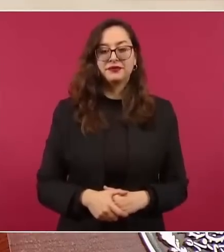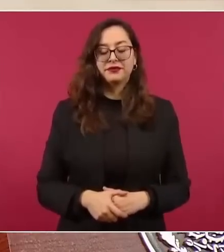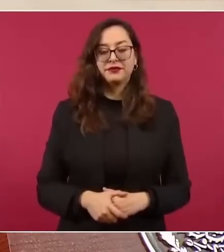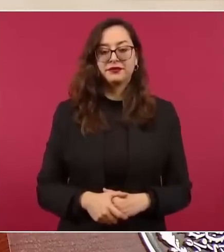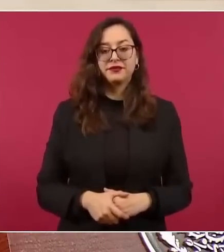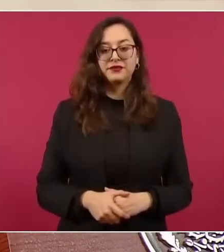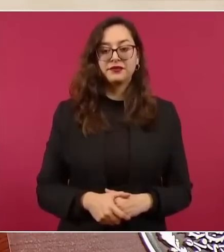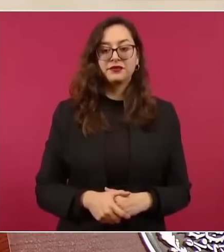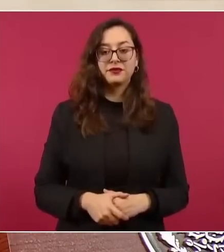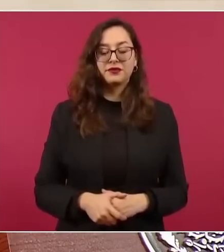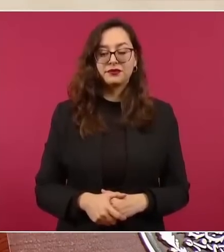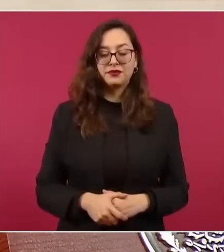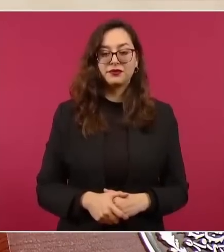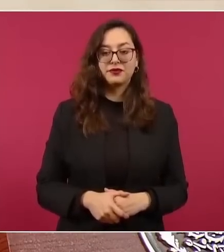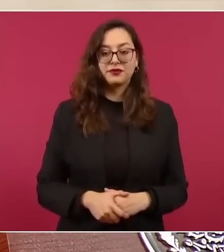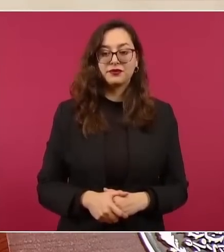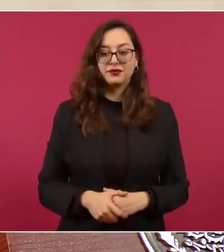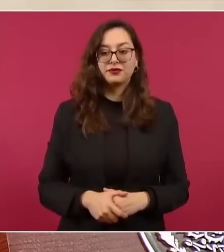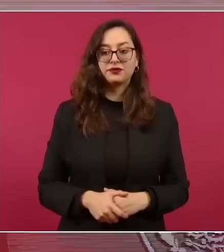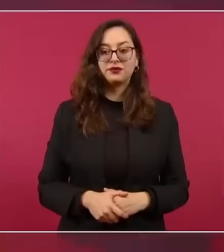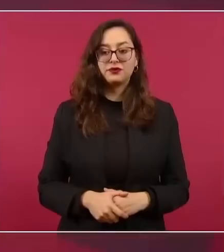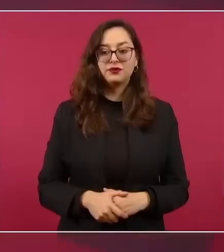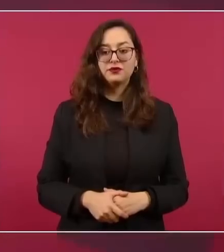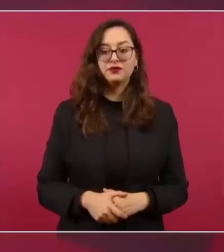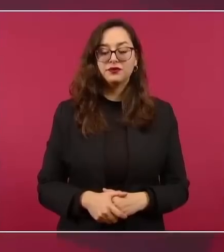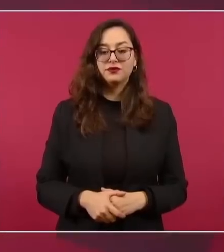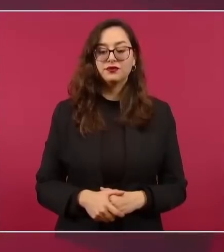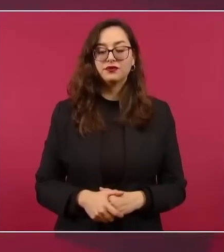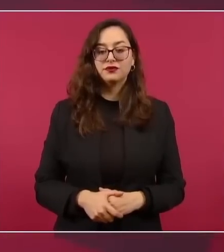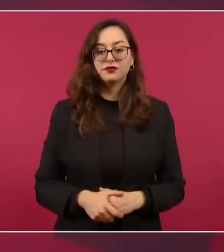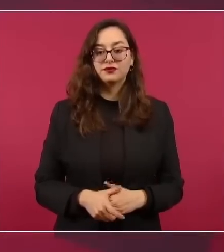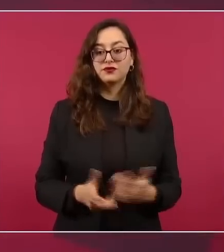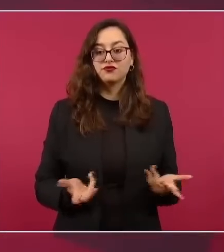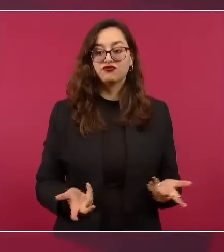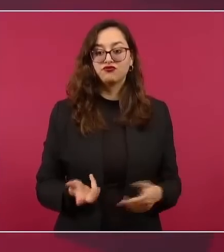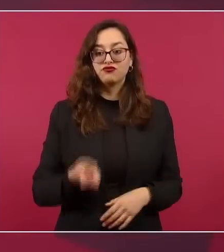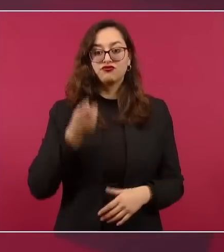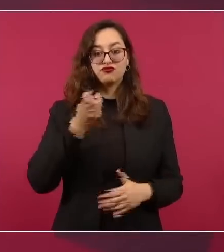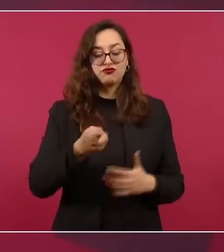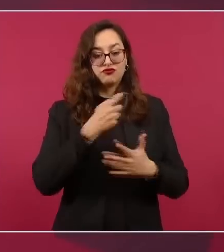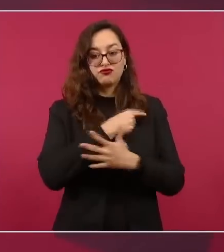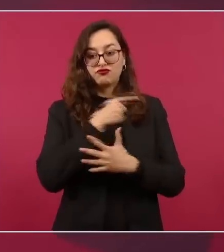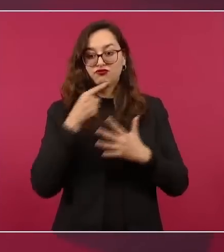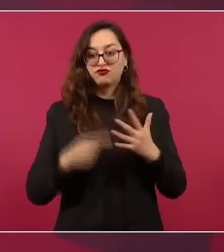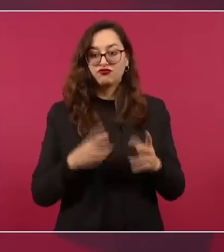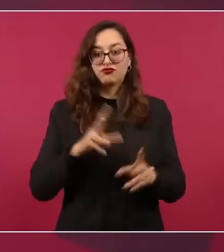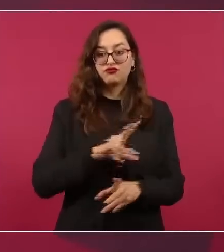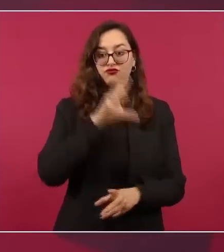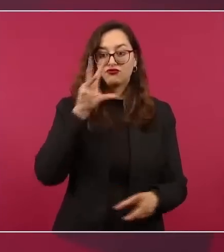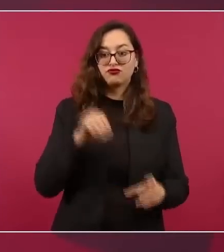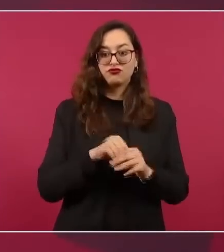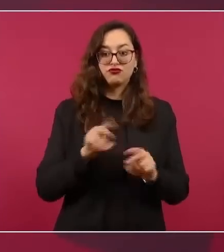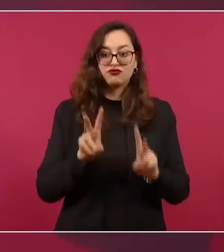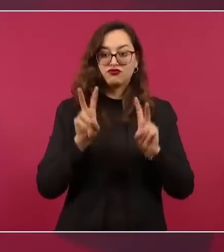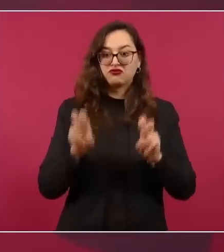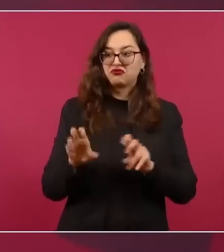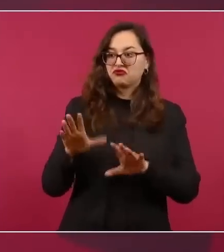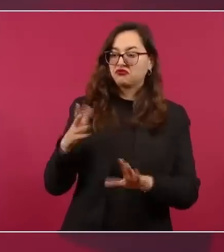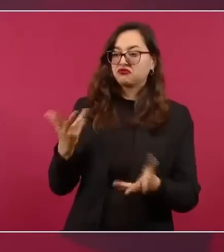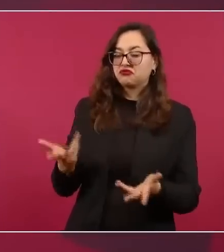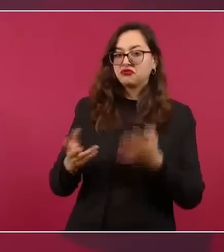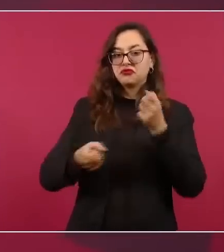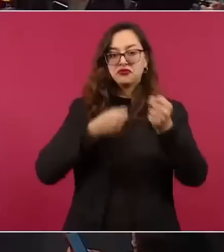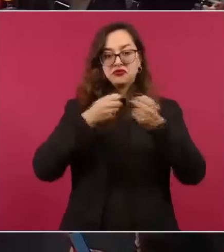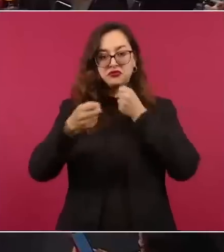reprimir a los medios, el